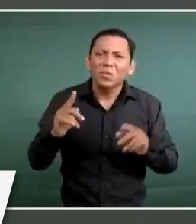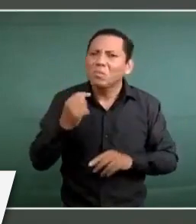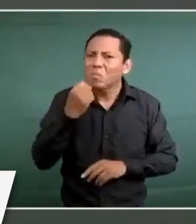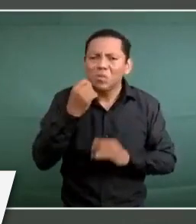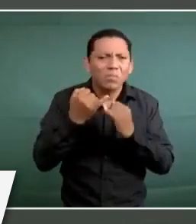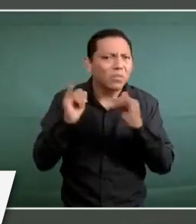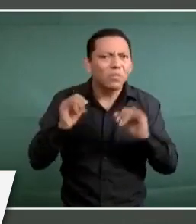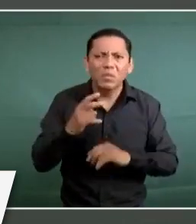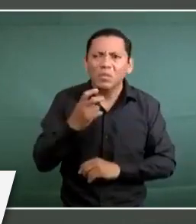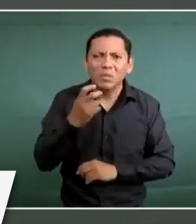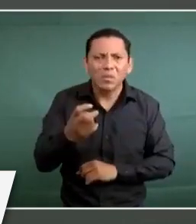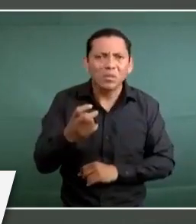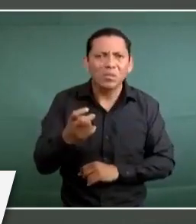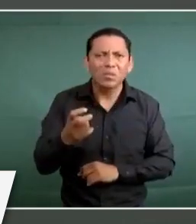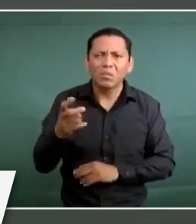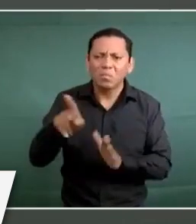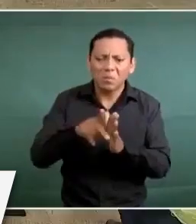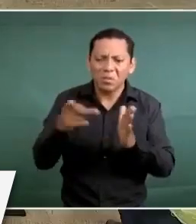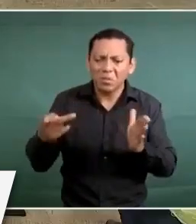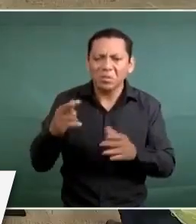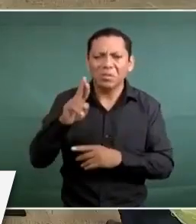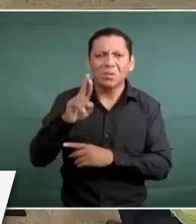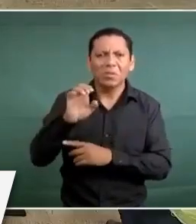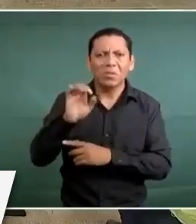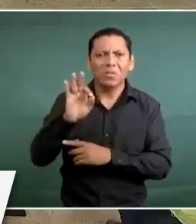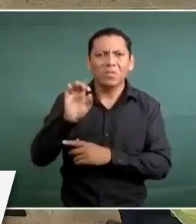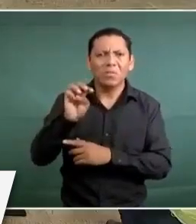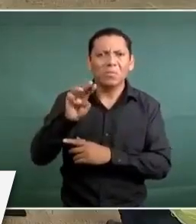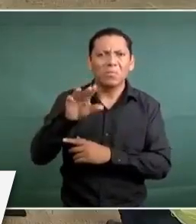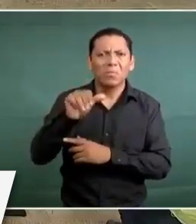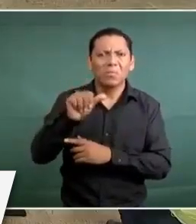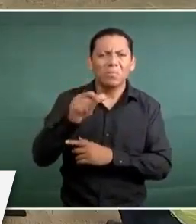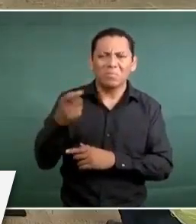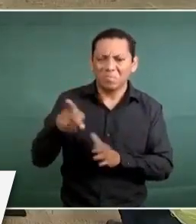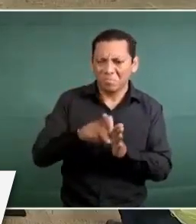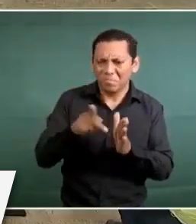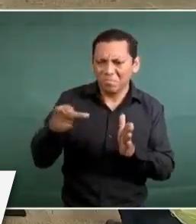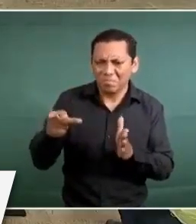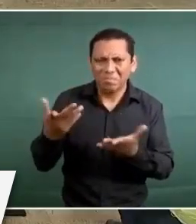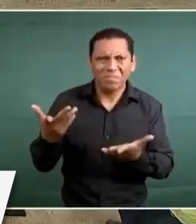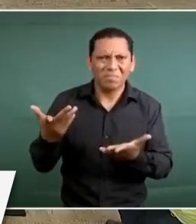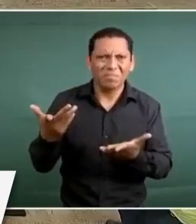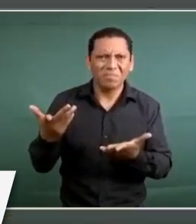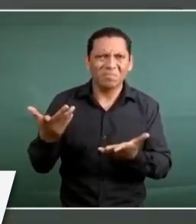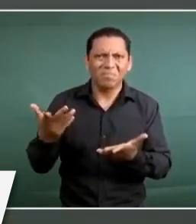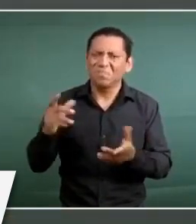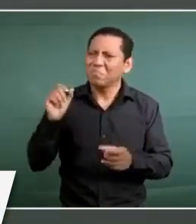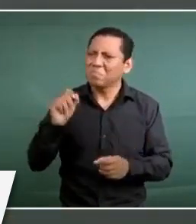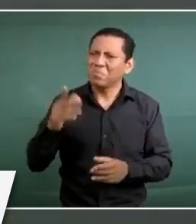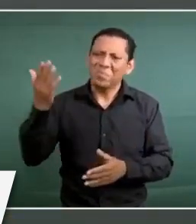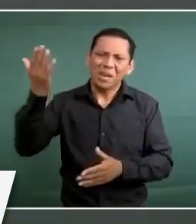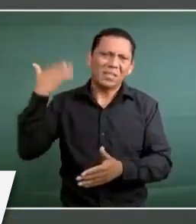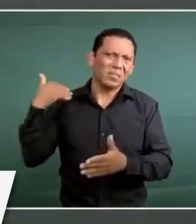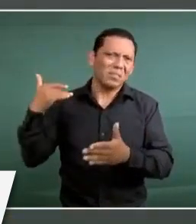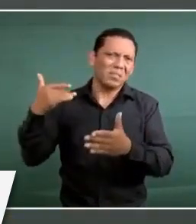El Reforma es un periódico que representa el conservadurismo